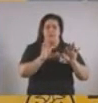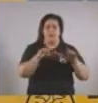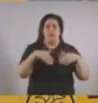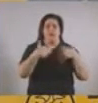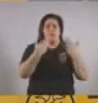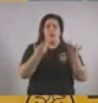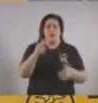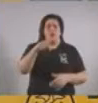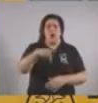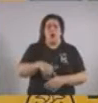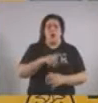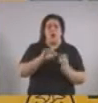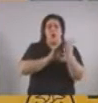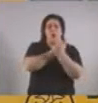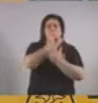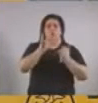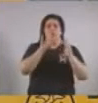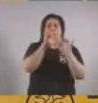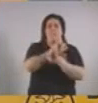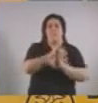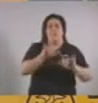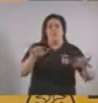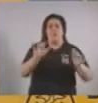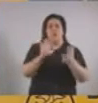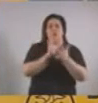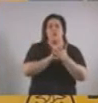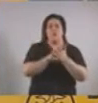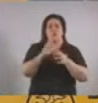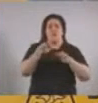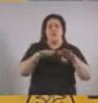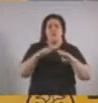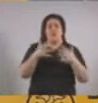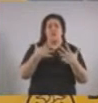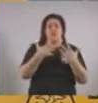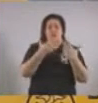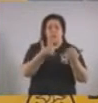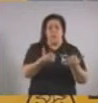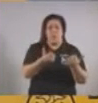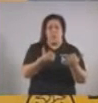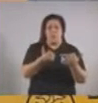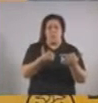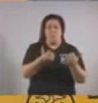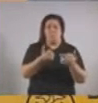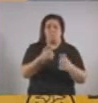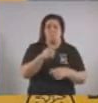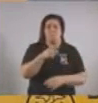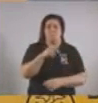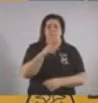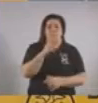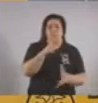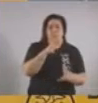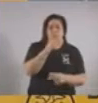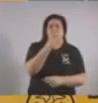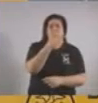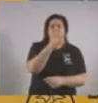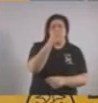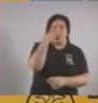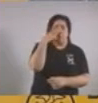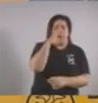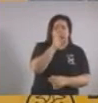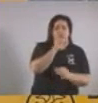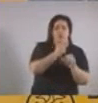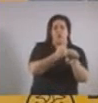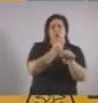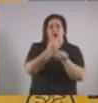compartir con ustedes primero la información que tenemos de la situación sanitaria. Tuvimos entre el 20 de marzo y el